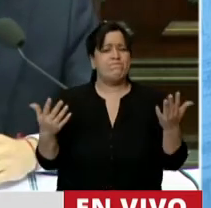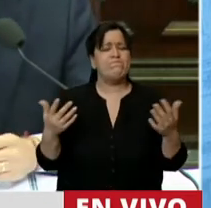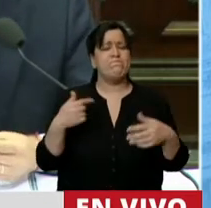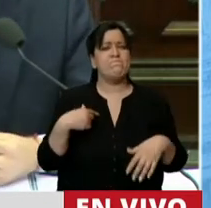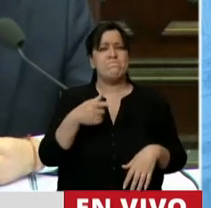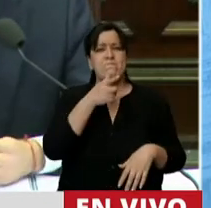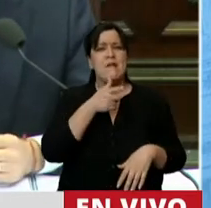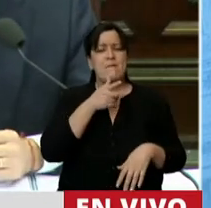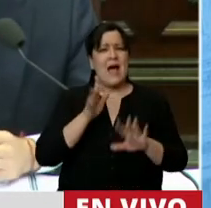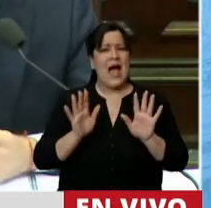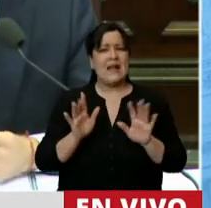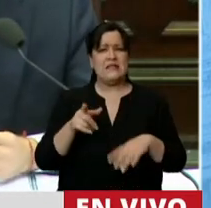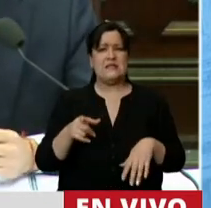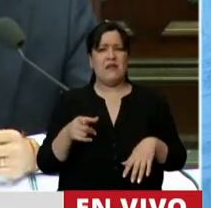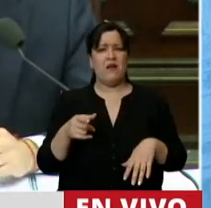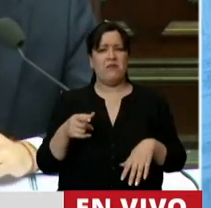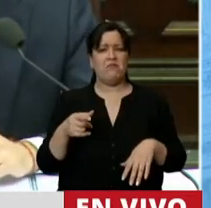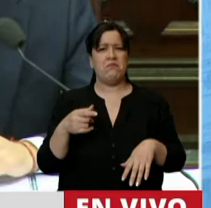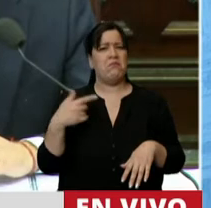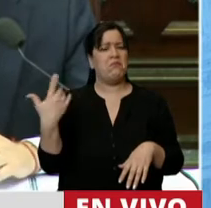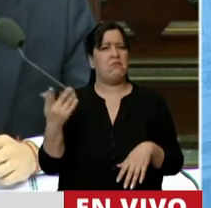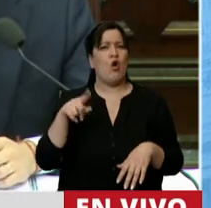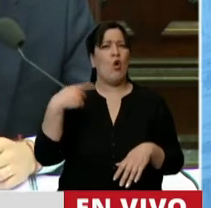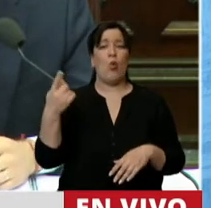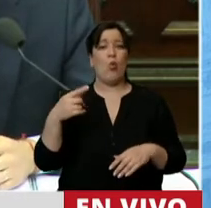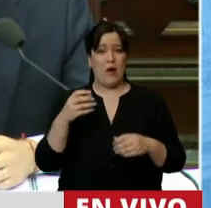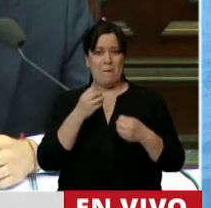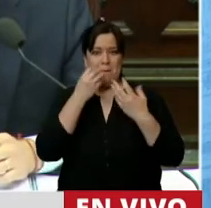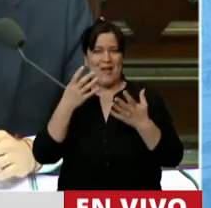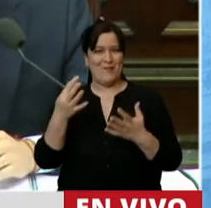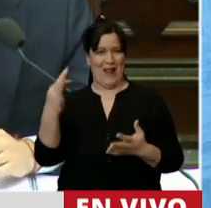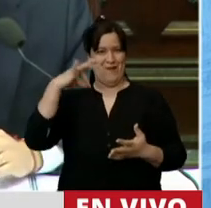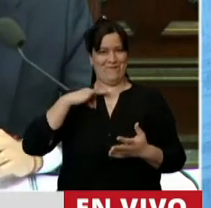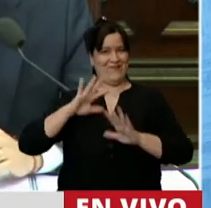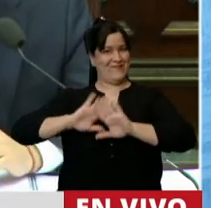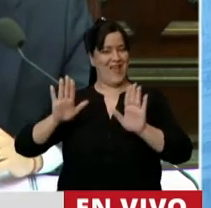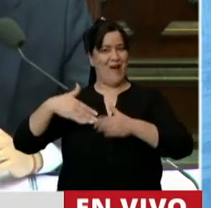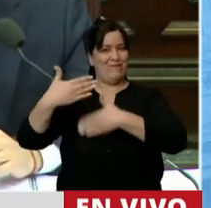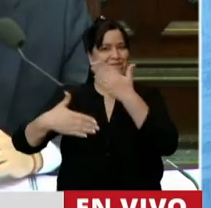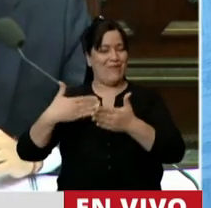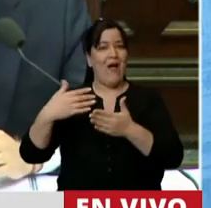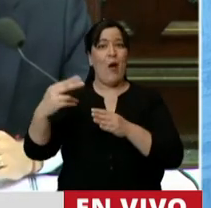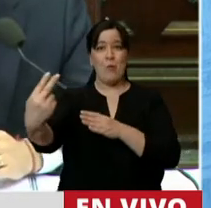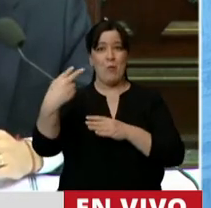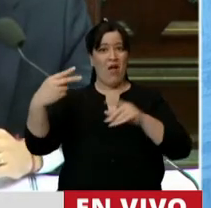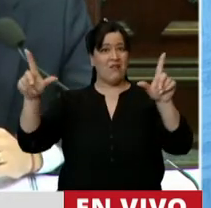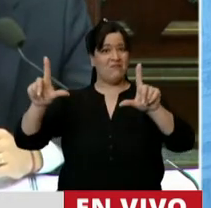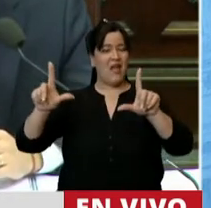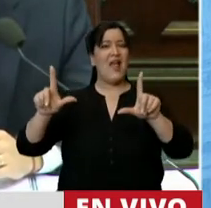parece, ¿qué puede decir alguno de los recuperados que pueda estar viendo la televisión?